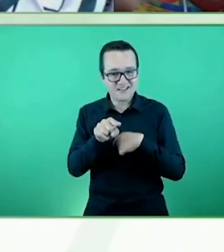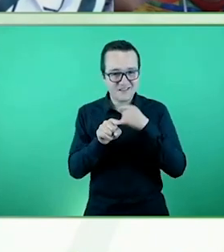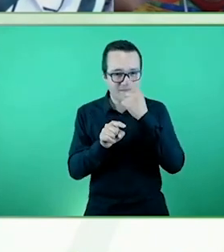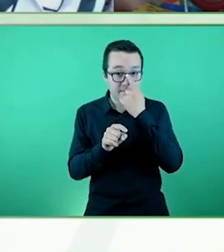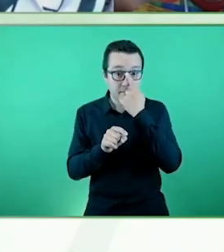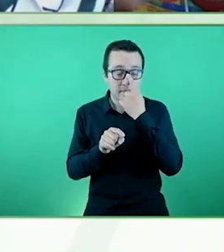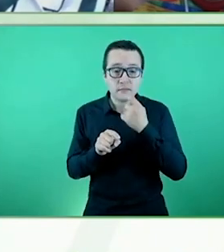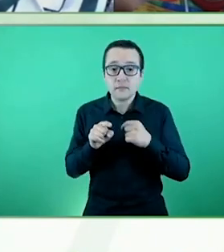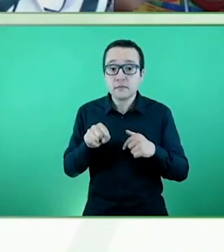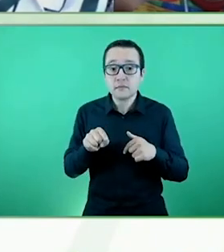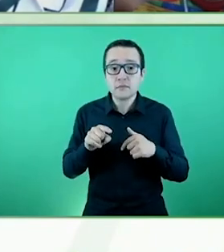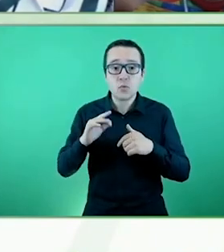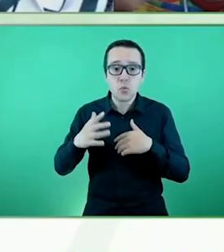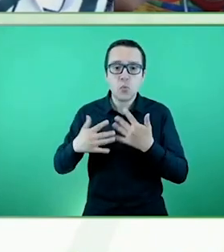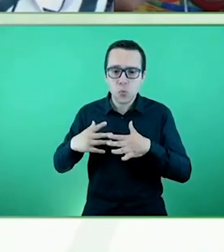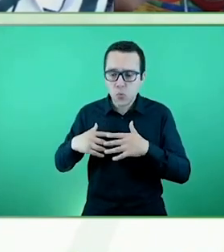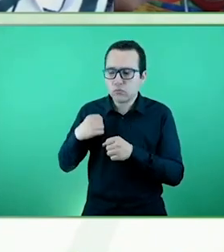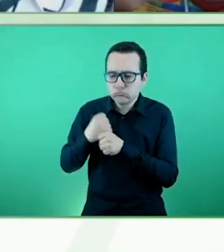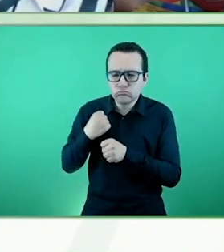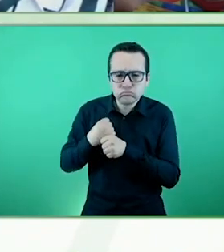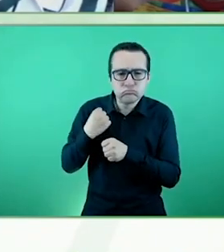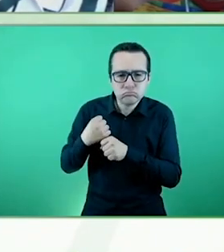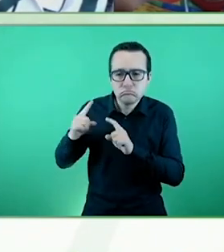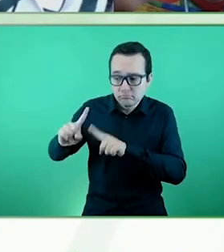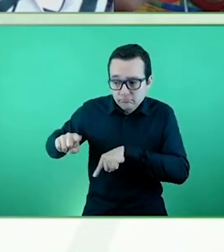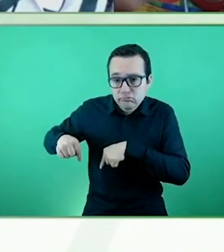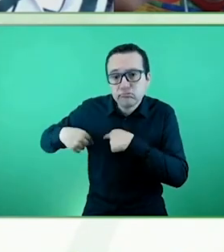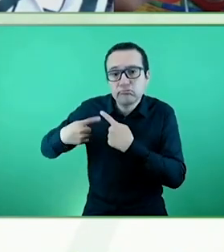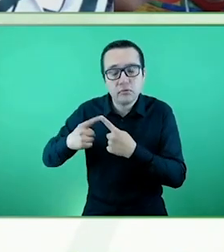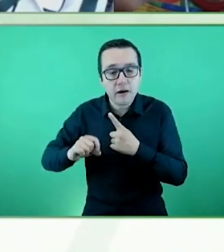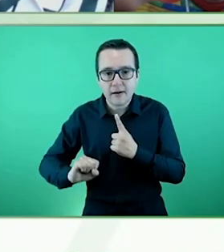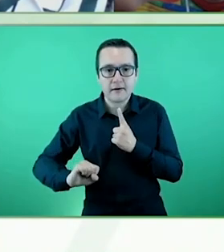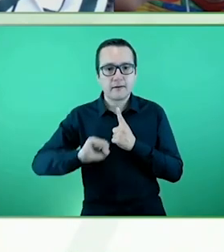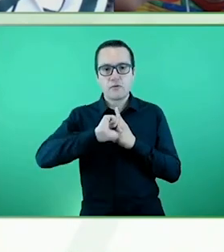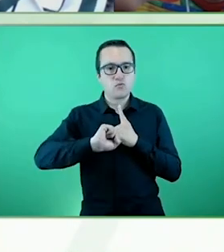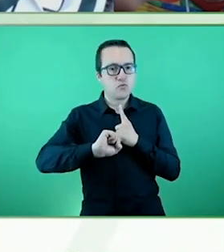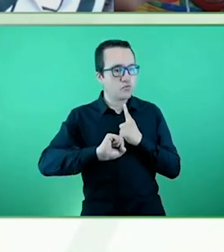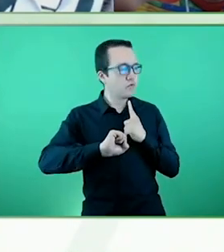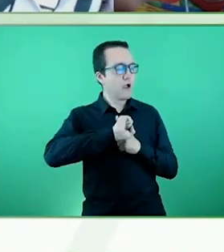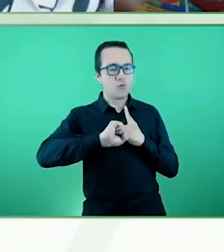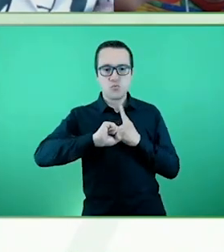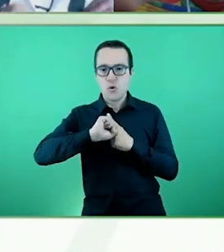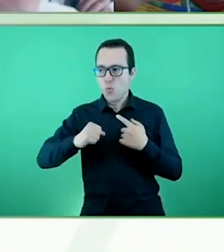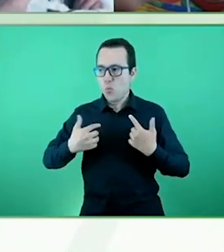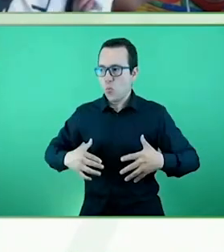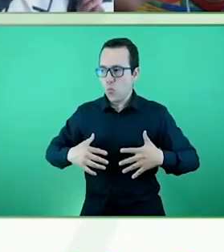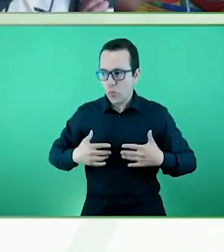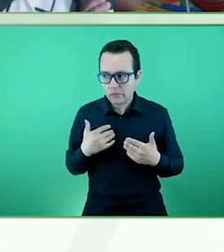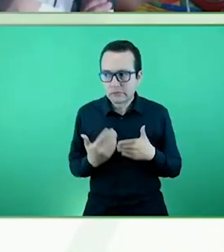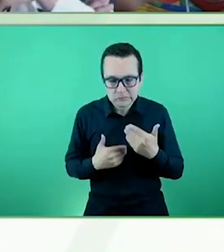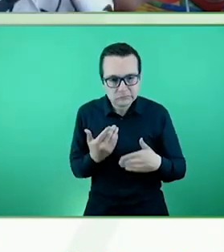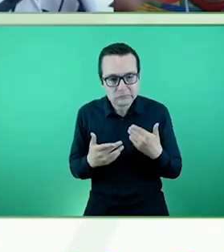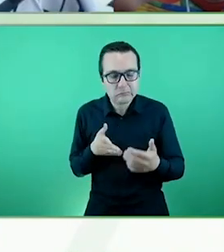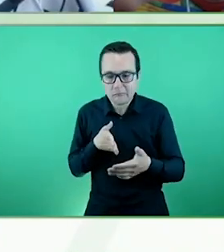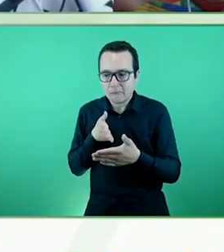sido un trayecto de muchos retos, enfrentándonos con muchas barreras de todos tipos, pues México todavía es un